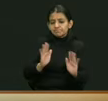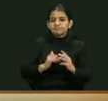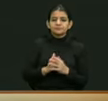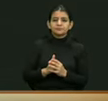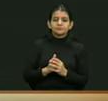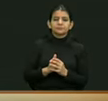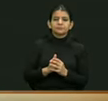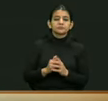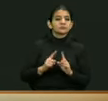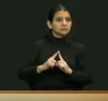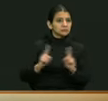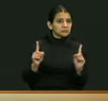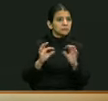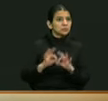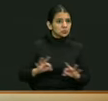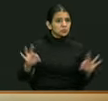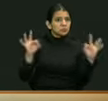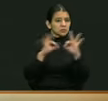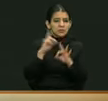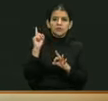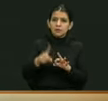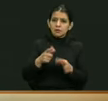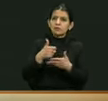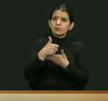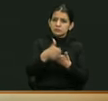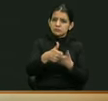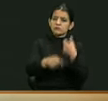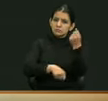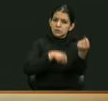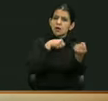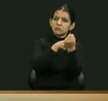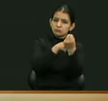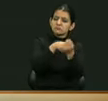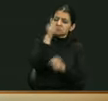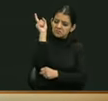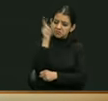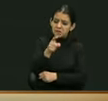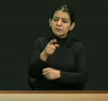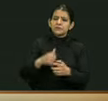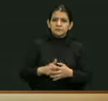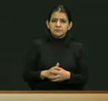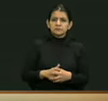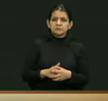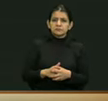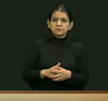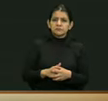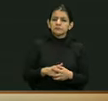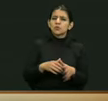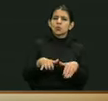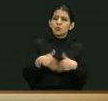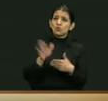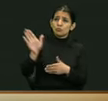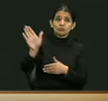tenemos que ayudar y apoyar con nuestro voto